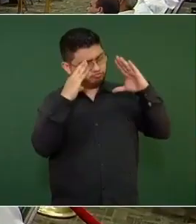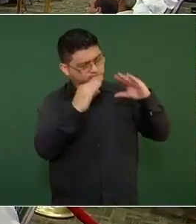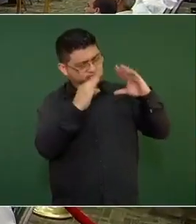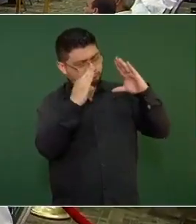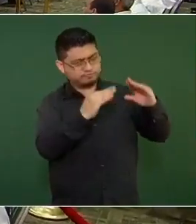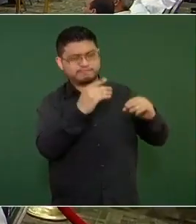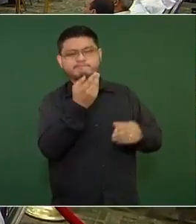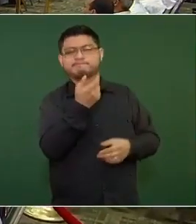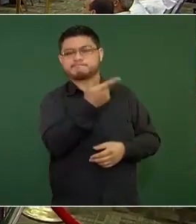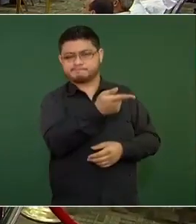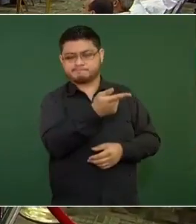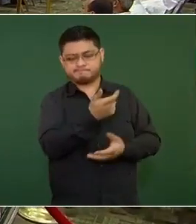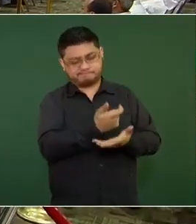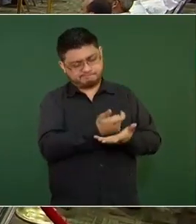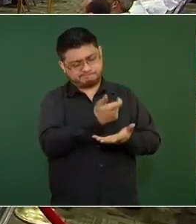Aplausos. Aplausos.